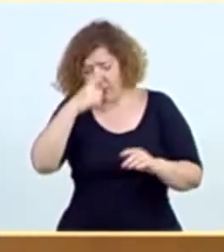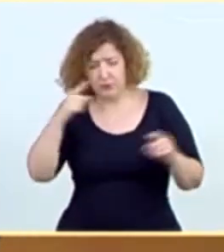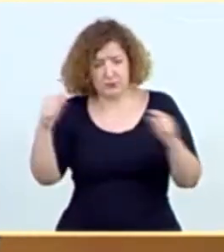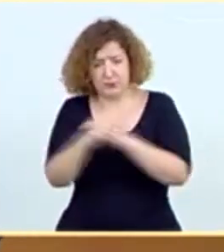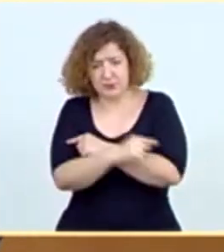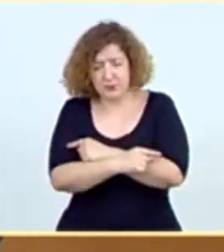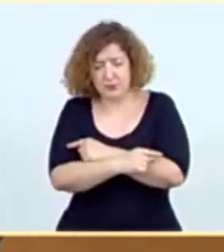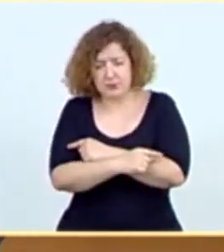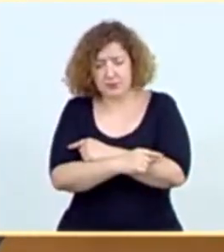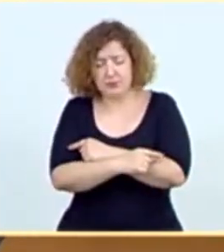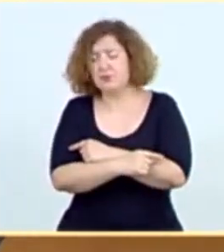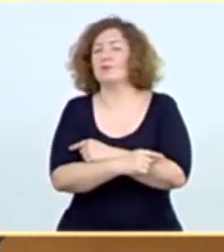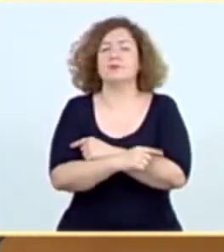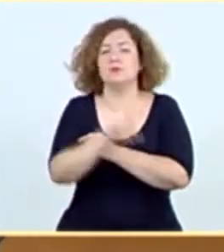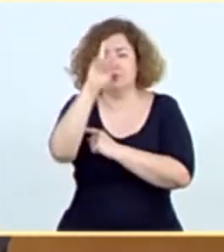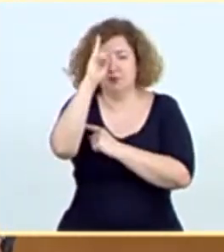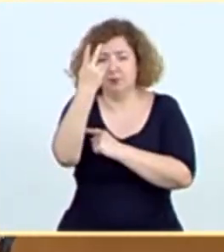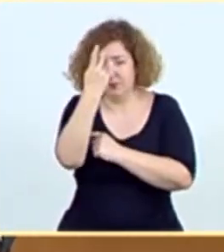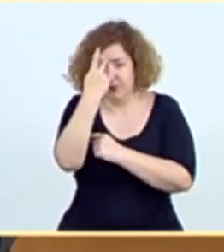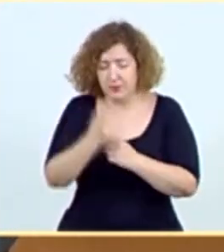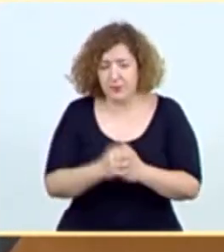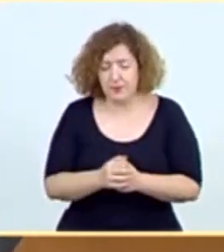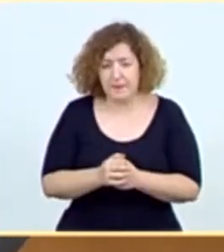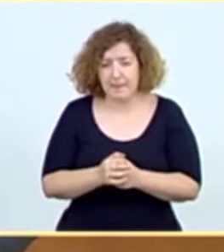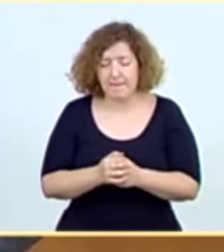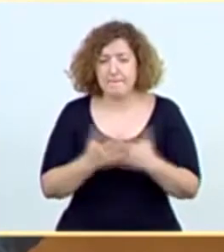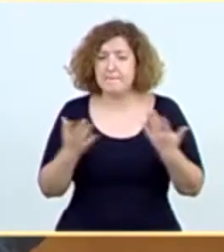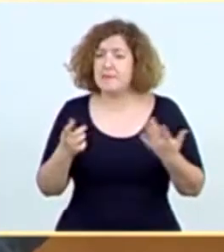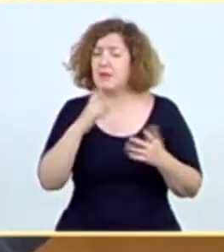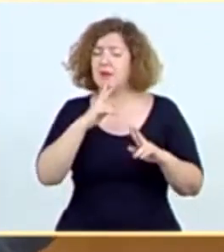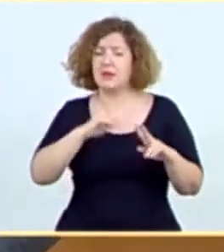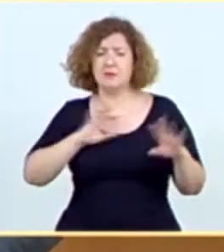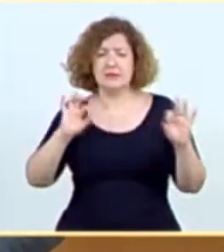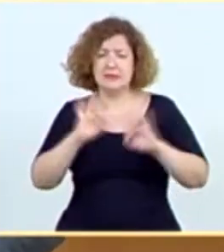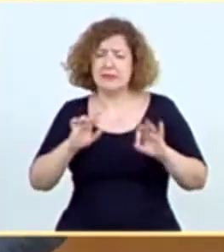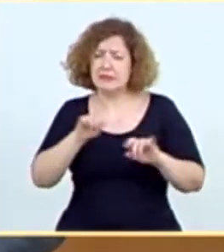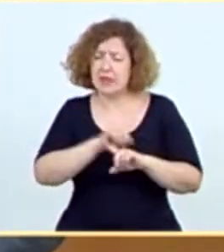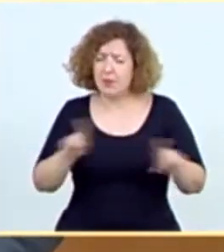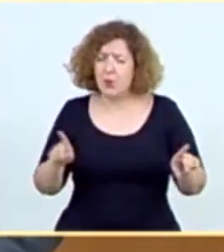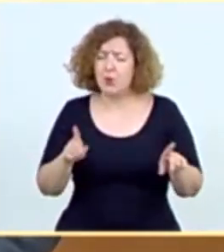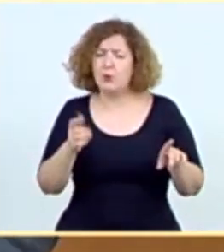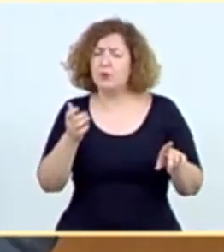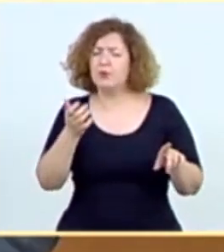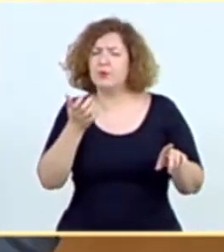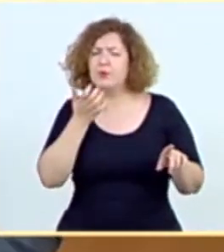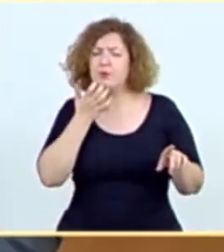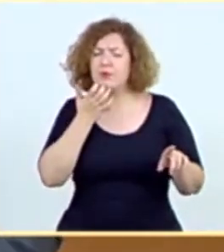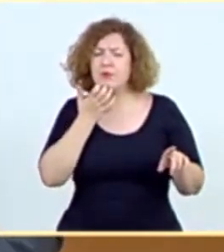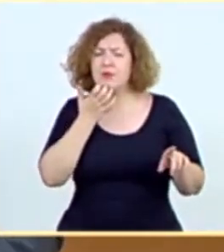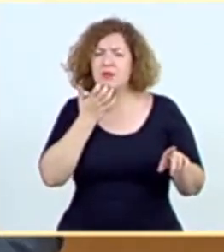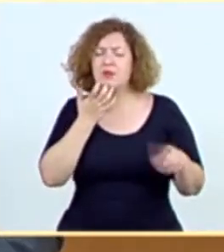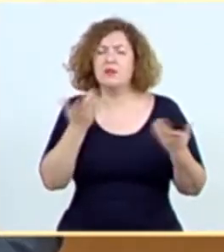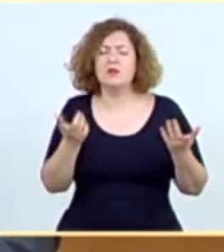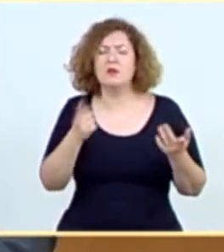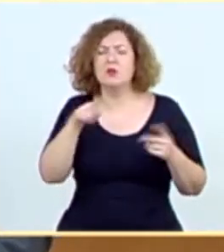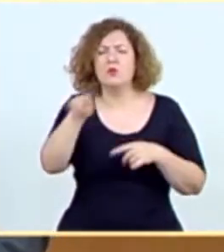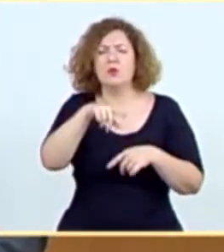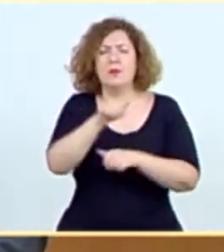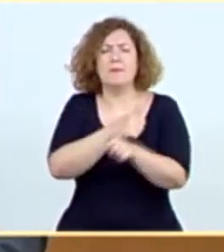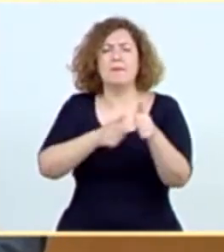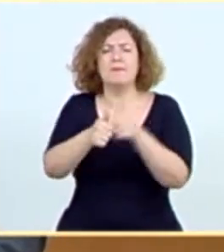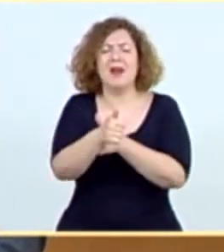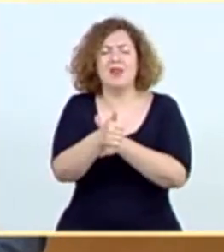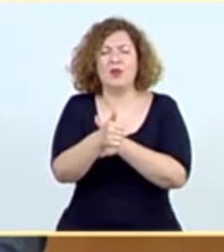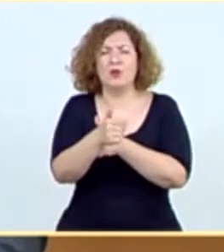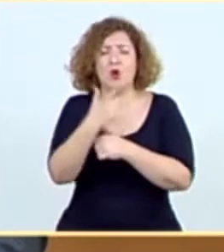criterio. Por otra parte, tampoco me ha contestado cuando les hablaba de la capacidad asistencial. ¿Cómo van a priorizar la